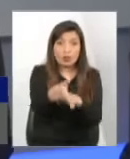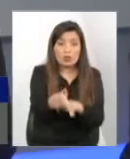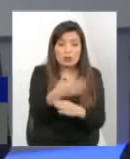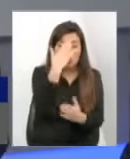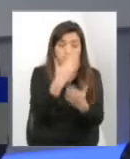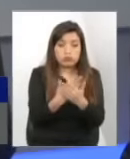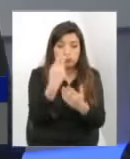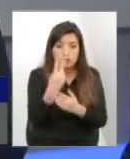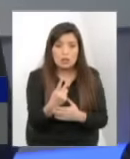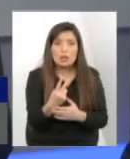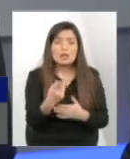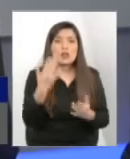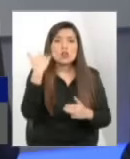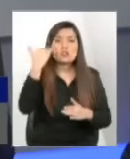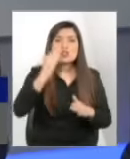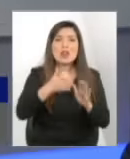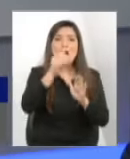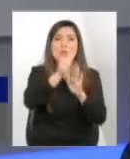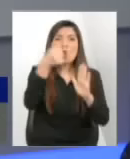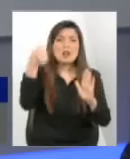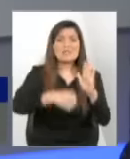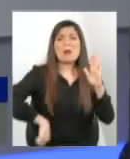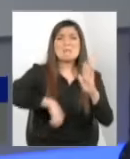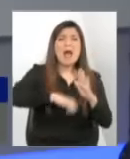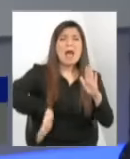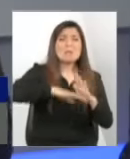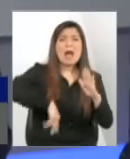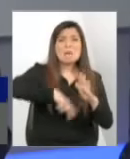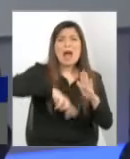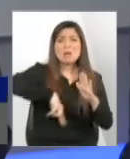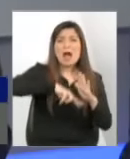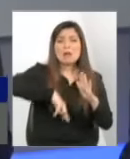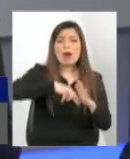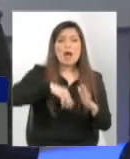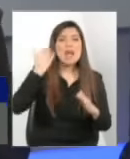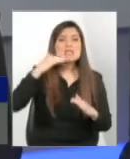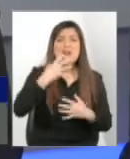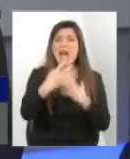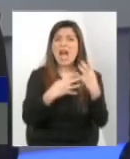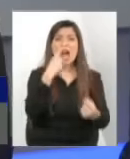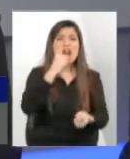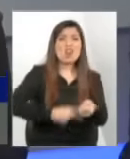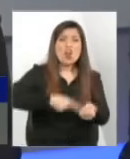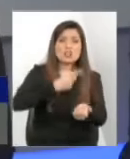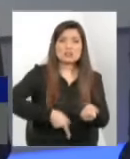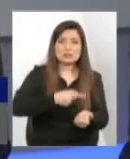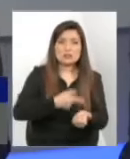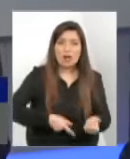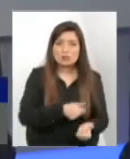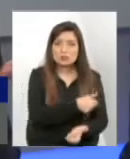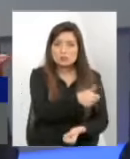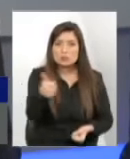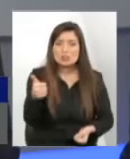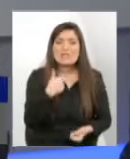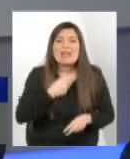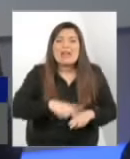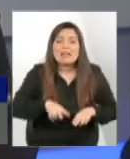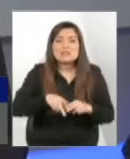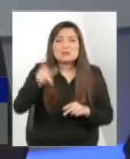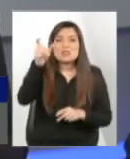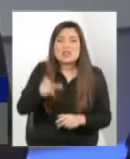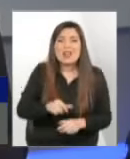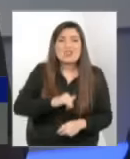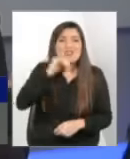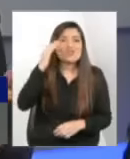los niños ahí pateaban las puertas, las niñas gritaban, todas cortadas. ¿Qué hace un funcionario que no tiene ninguna preparación para